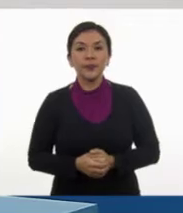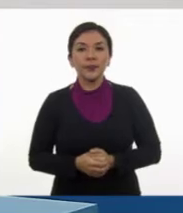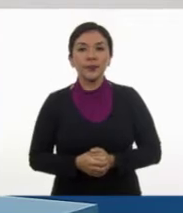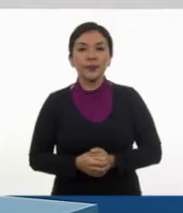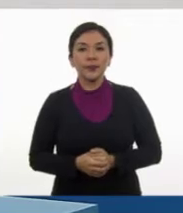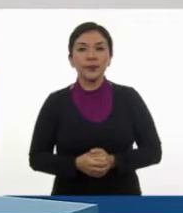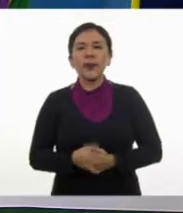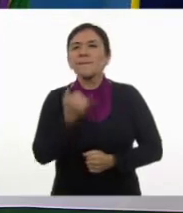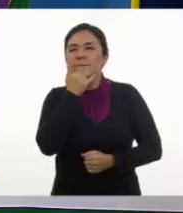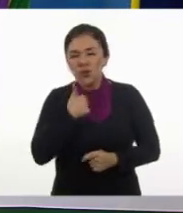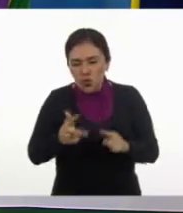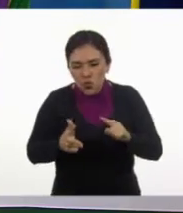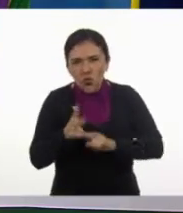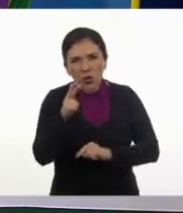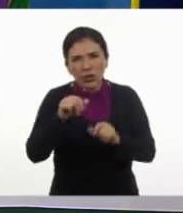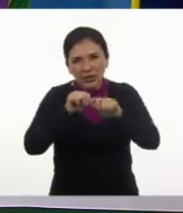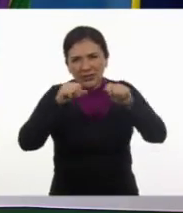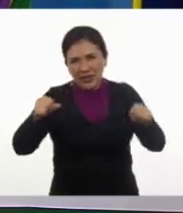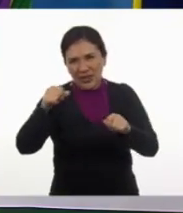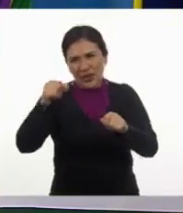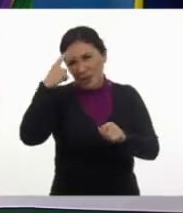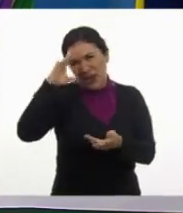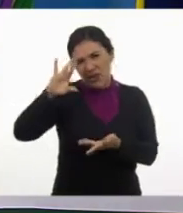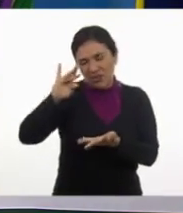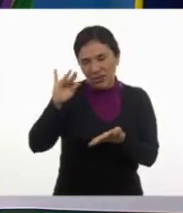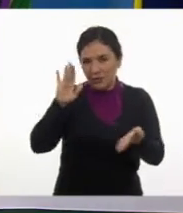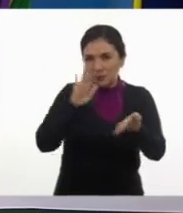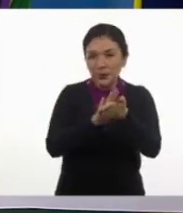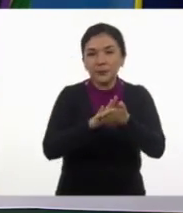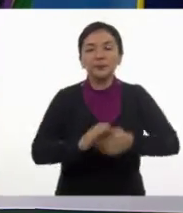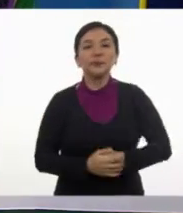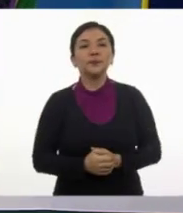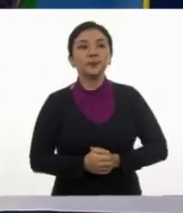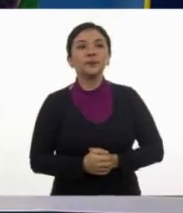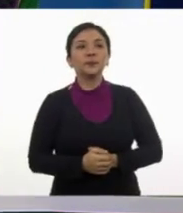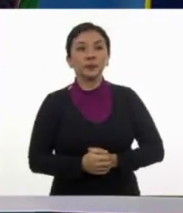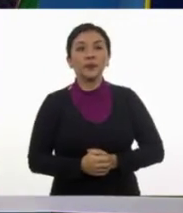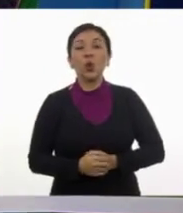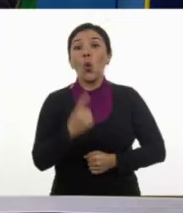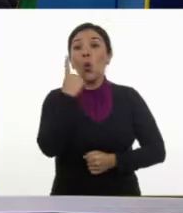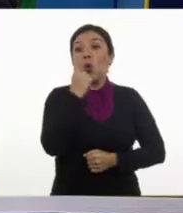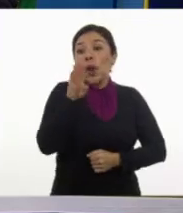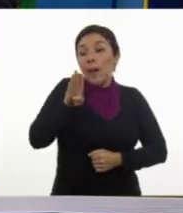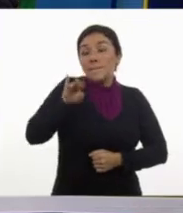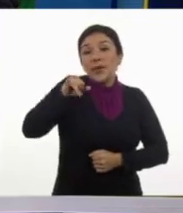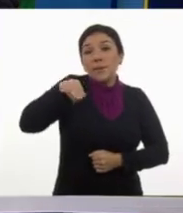Déjenme cortar un poquito de cinta para poder pegar. Entonces, un bimestre